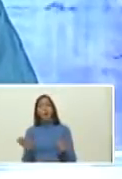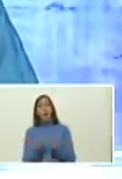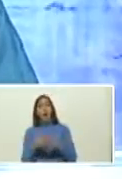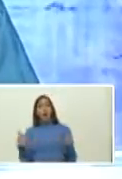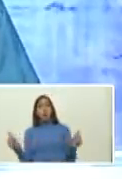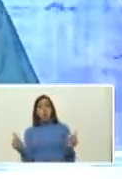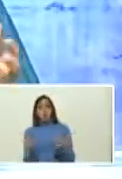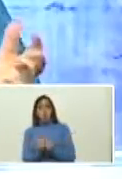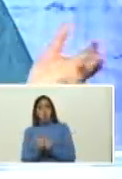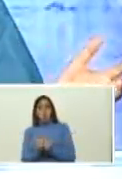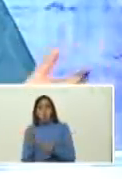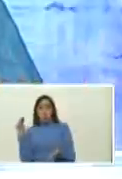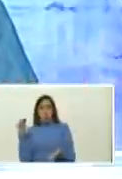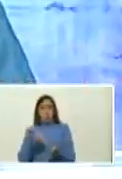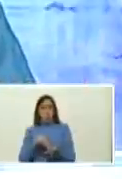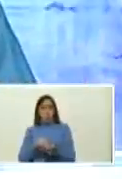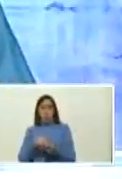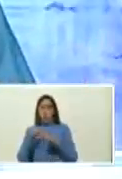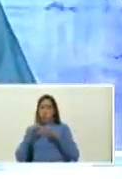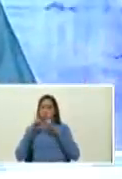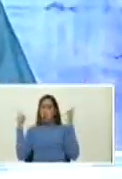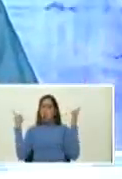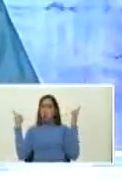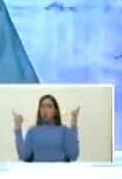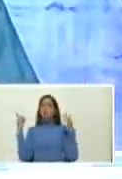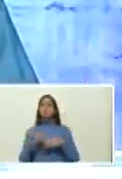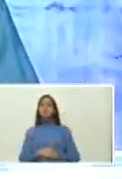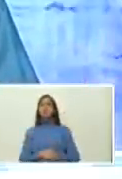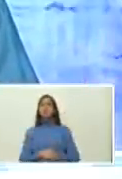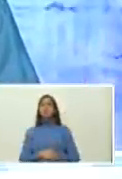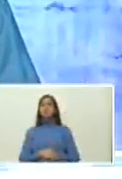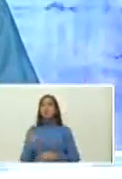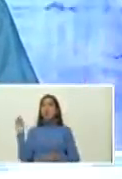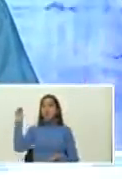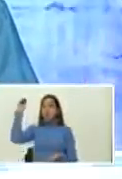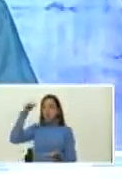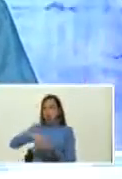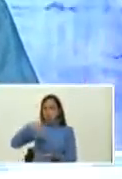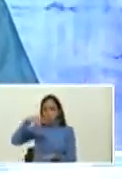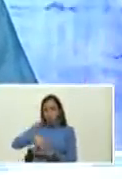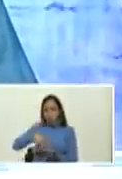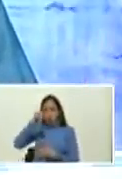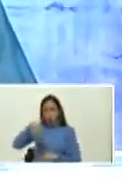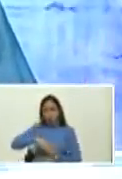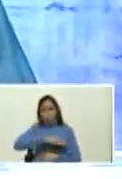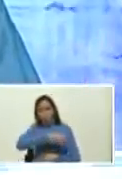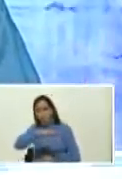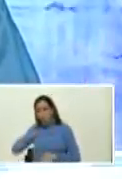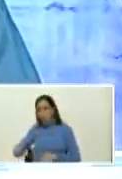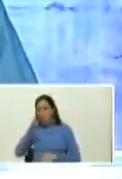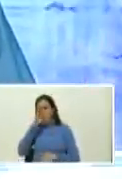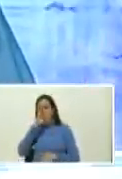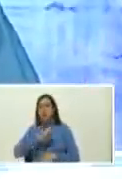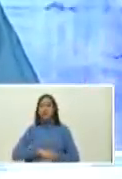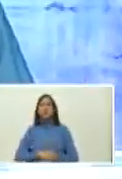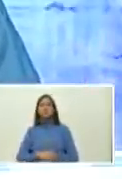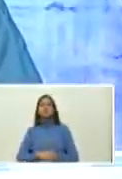Anzuategui Miranda La Guaira Aragua Carabobo Los Llanos Barina